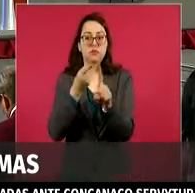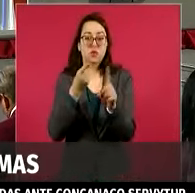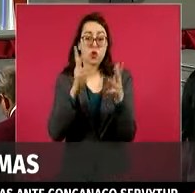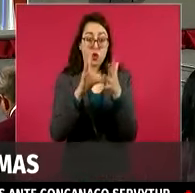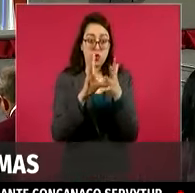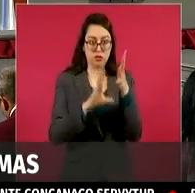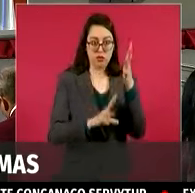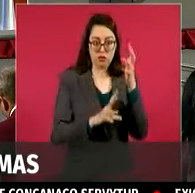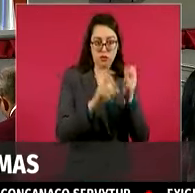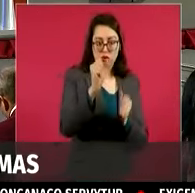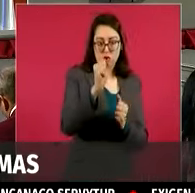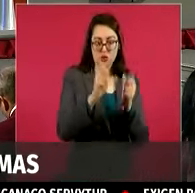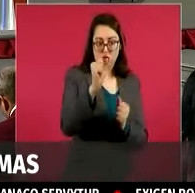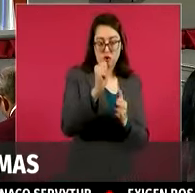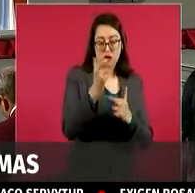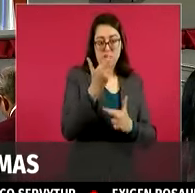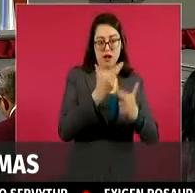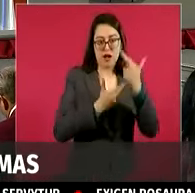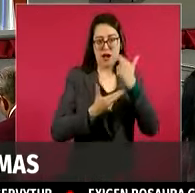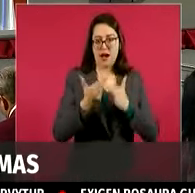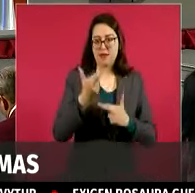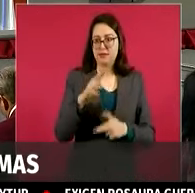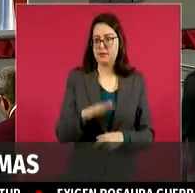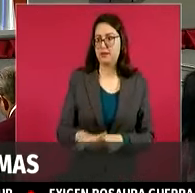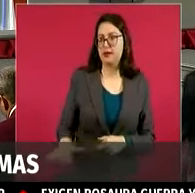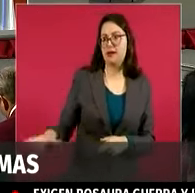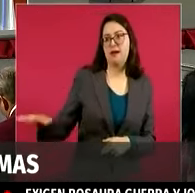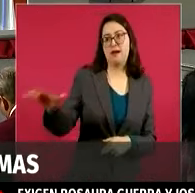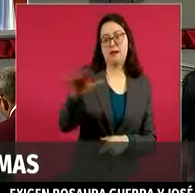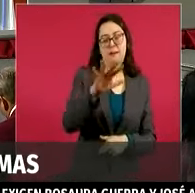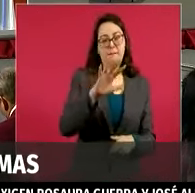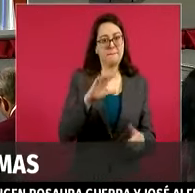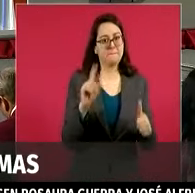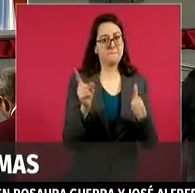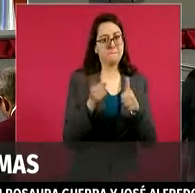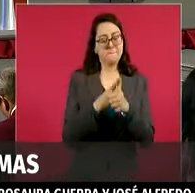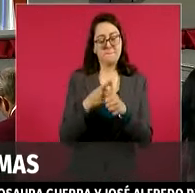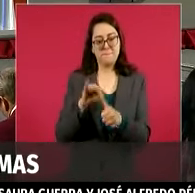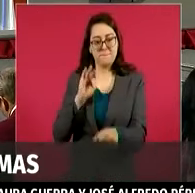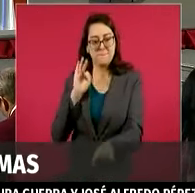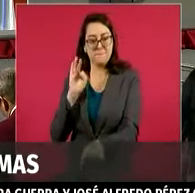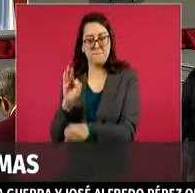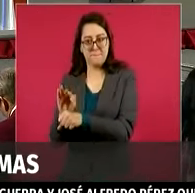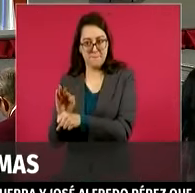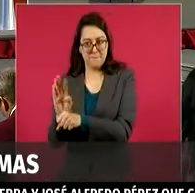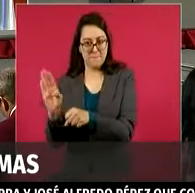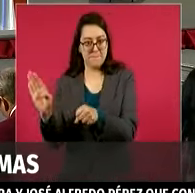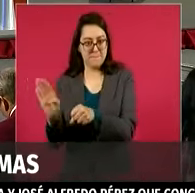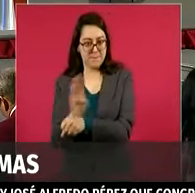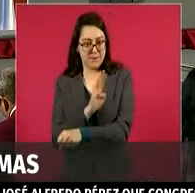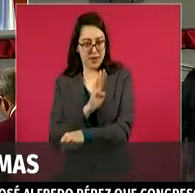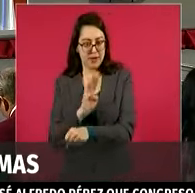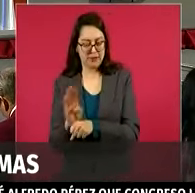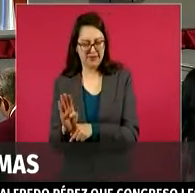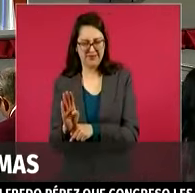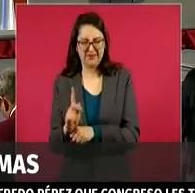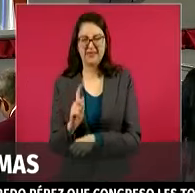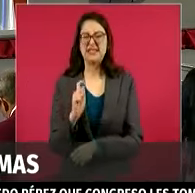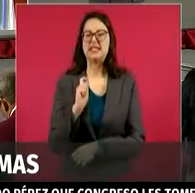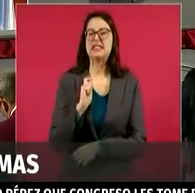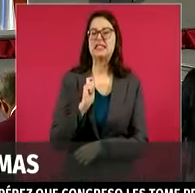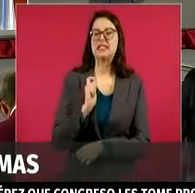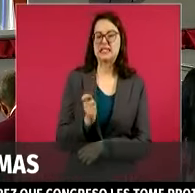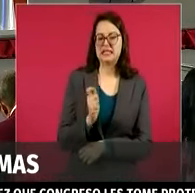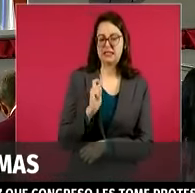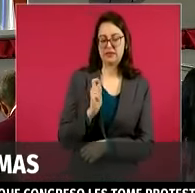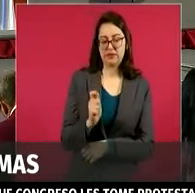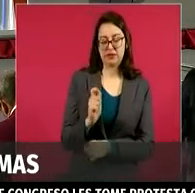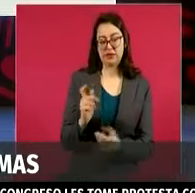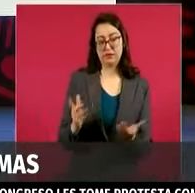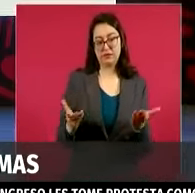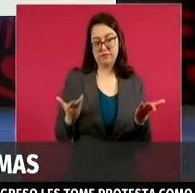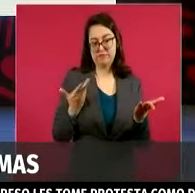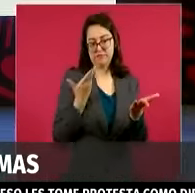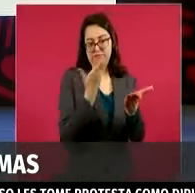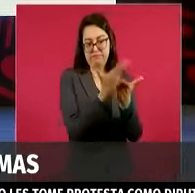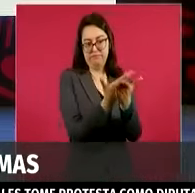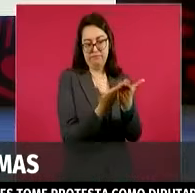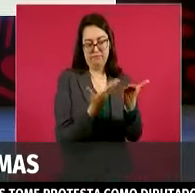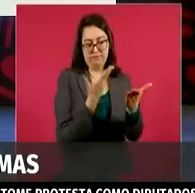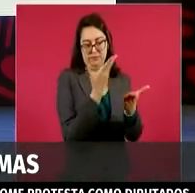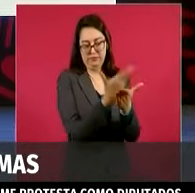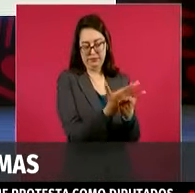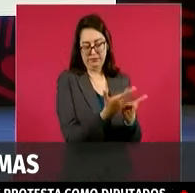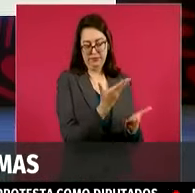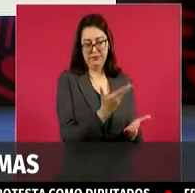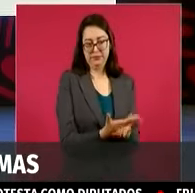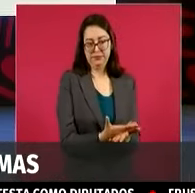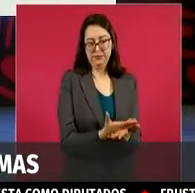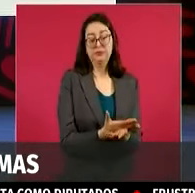Instituto Nacional Electoral, todas las funciones a nivel nacional de organizar todas las elecciones. Si bien ya hacemos varias de estas funciones,